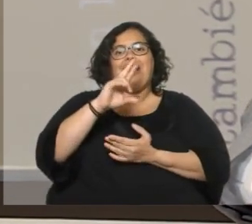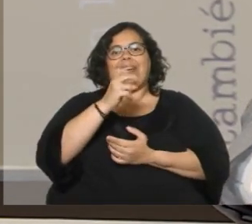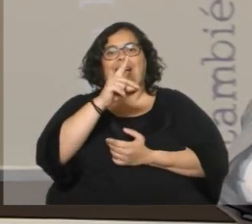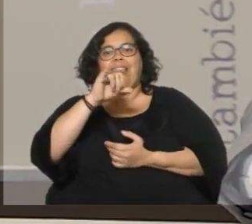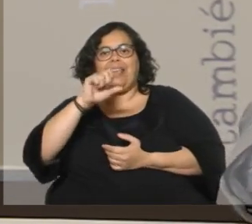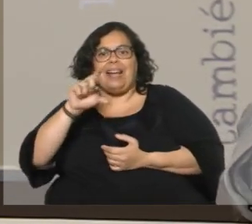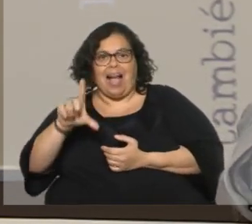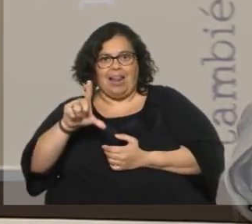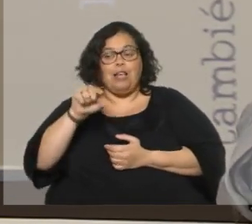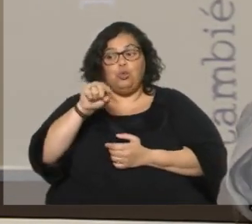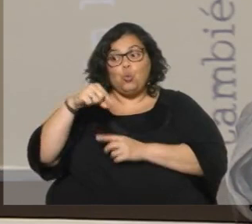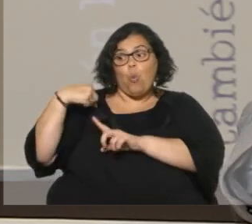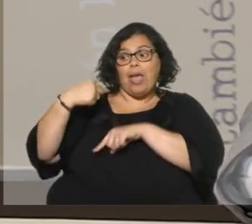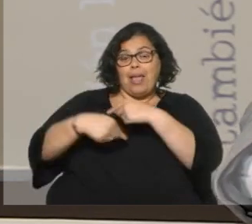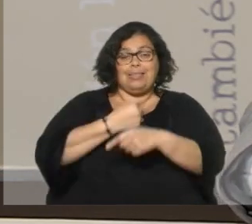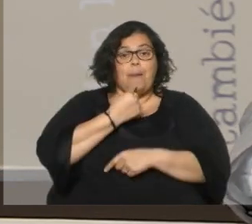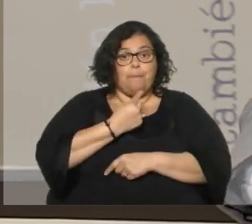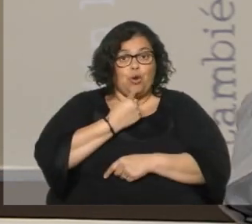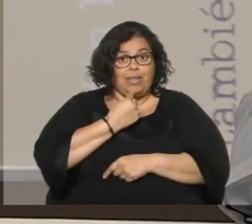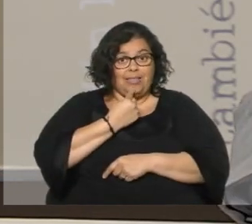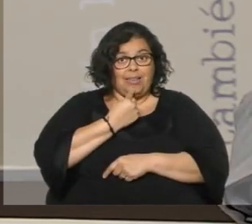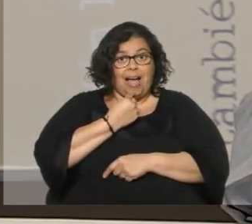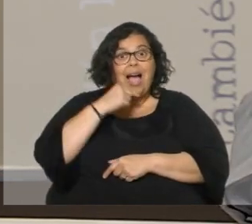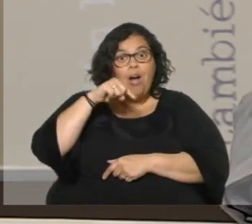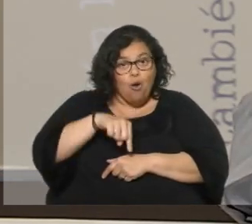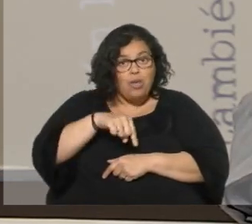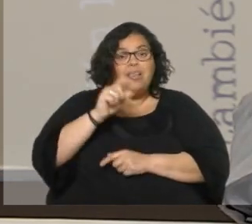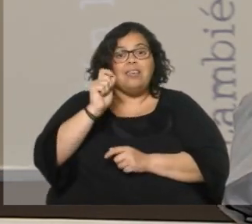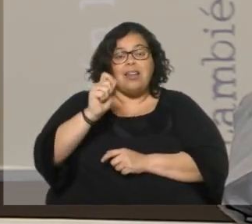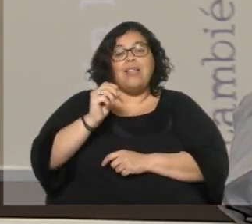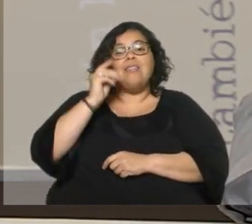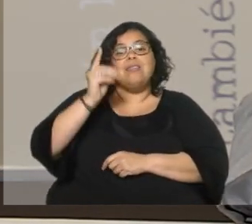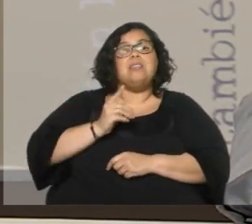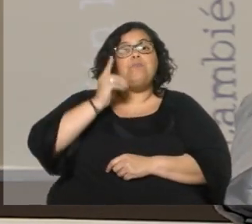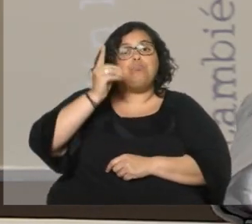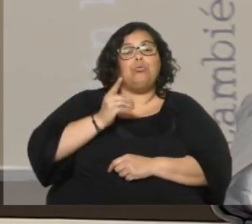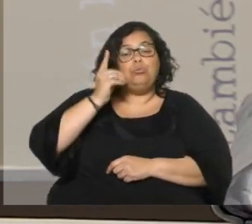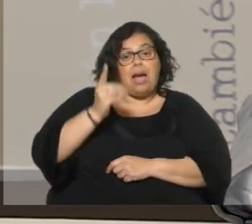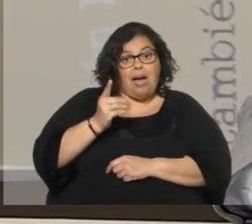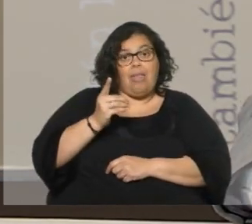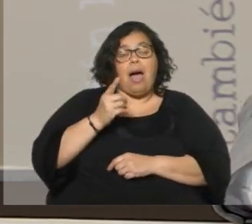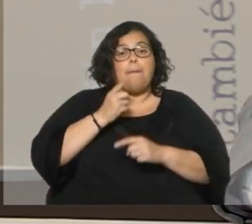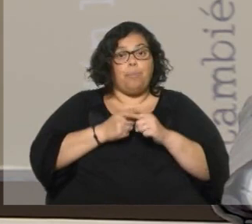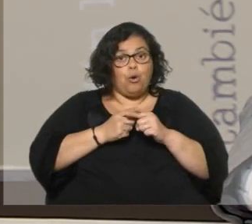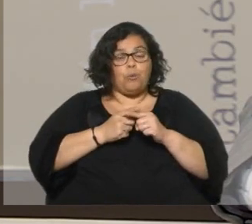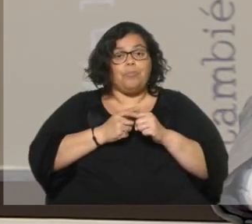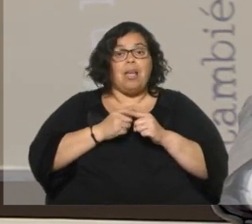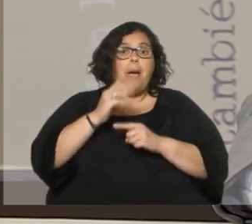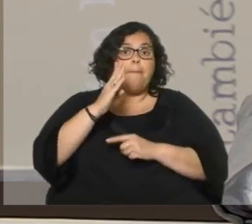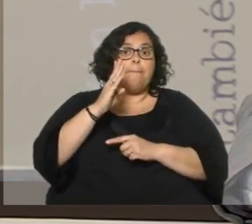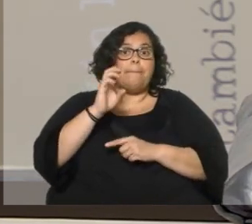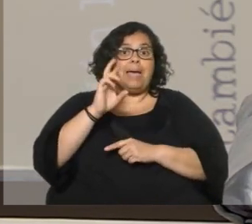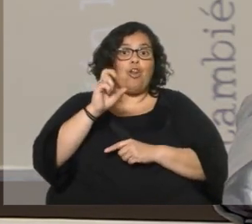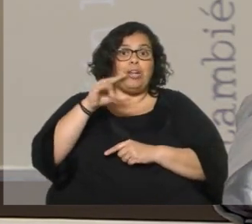política, ¿quién lo iba a decir? Es hoy diputada, incluso en medio de esta campaña, por los peronistas.